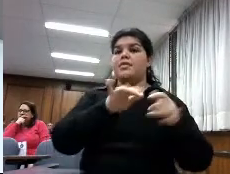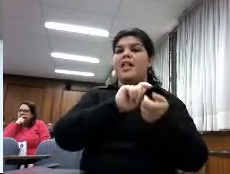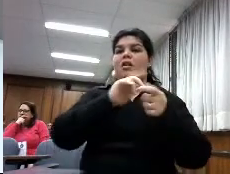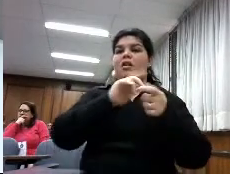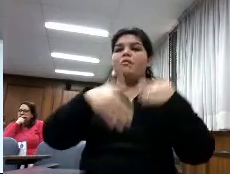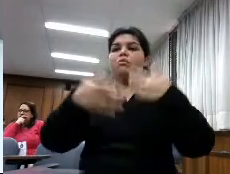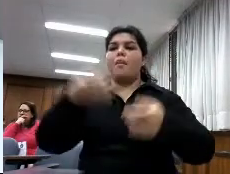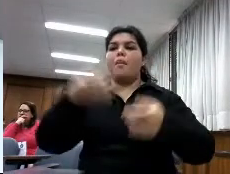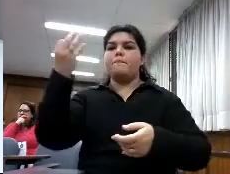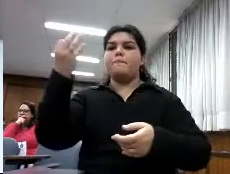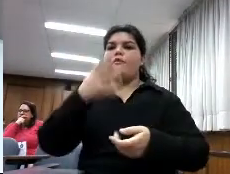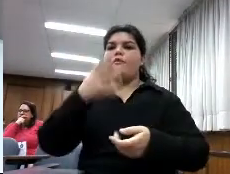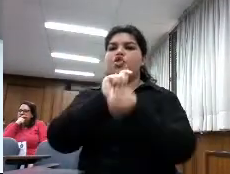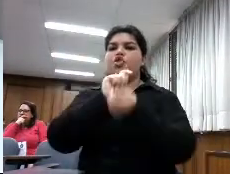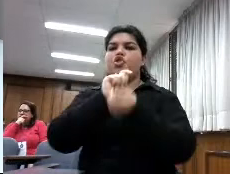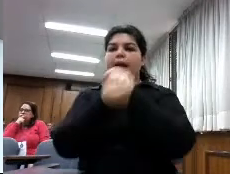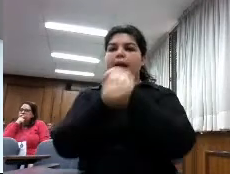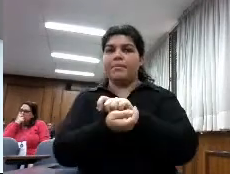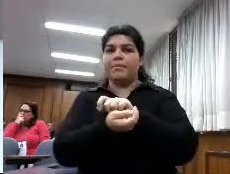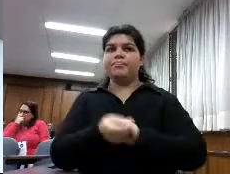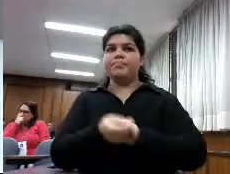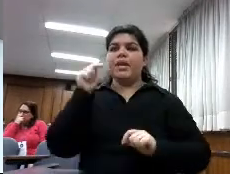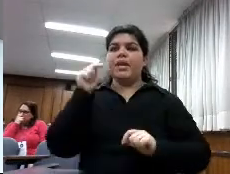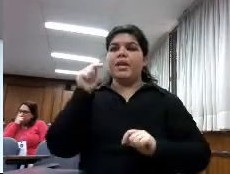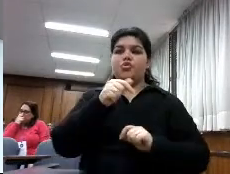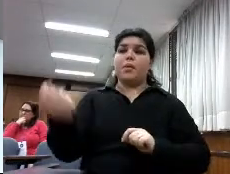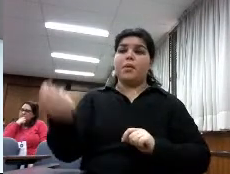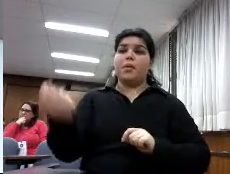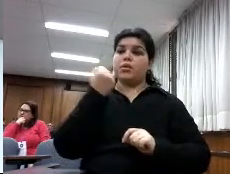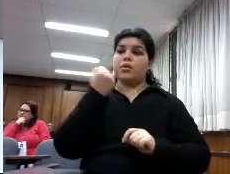tiene importantes implicaciones en su trabajo